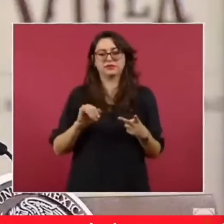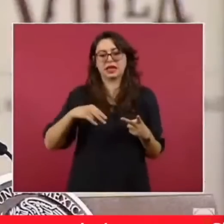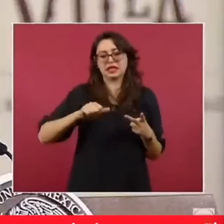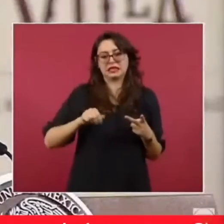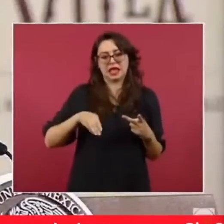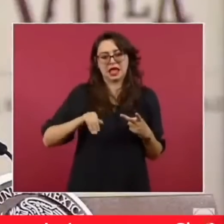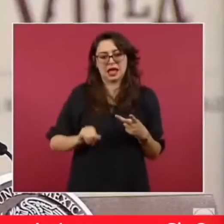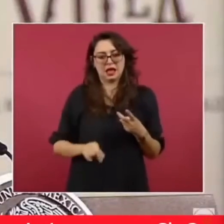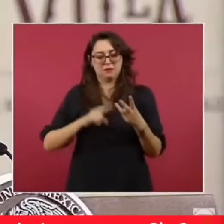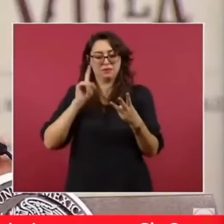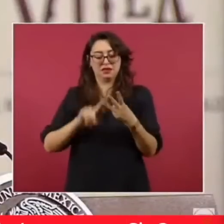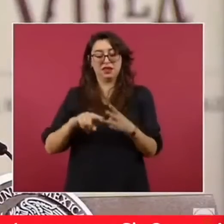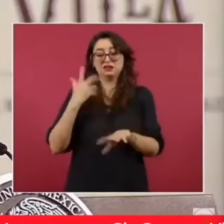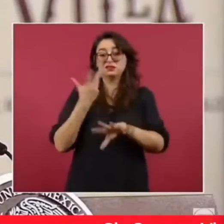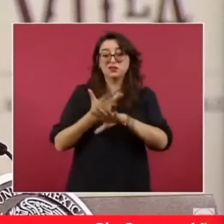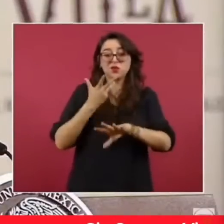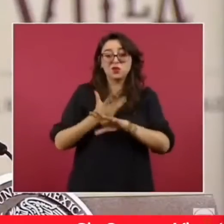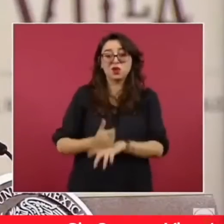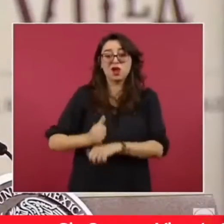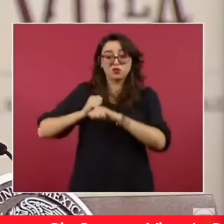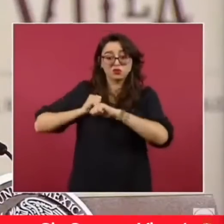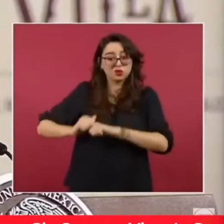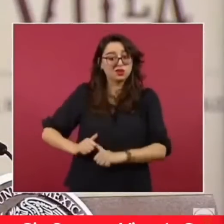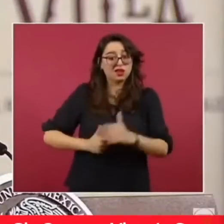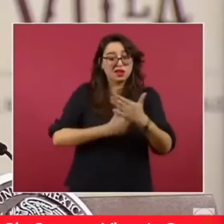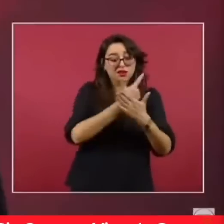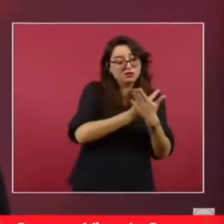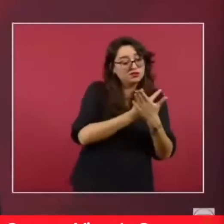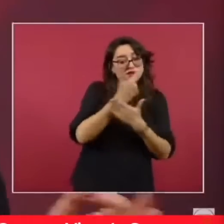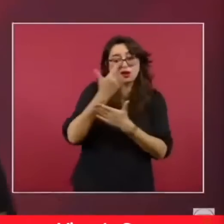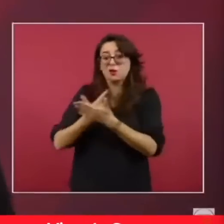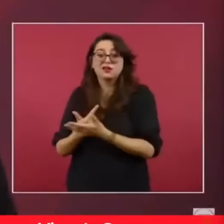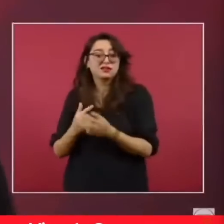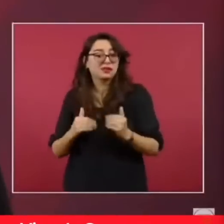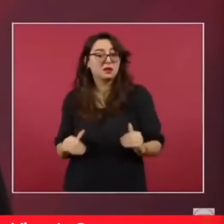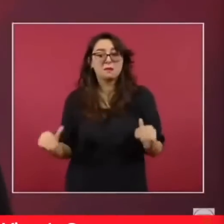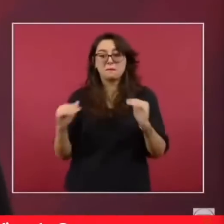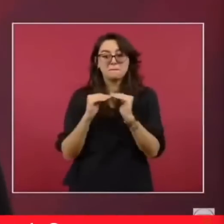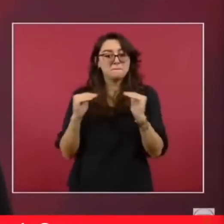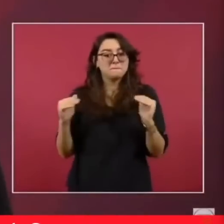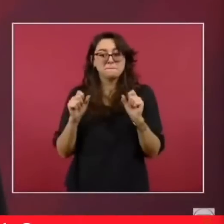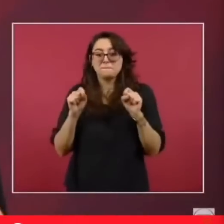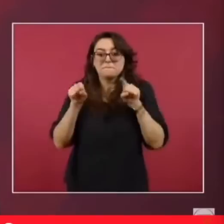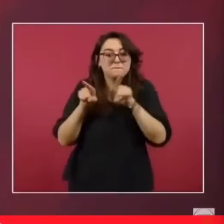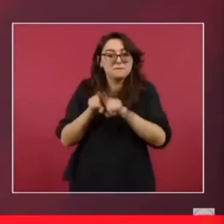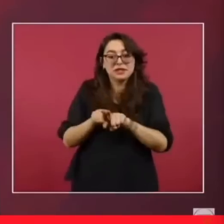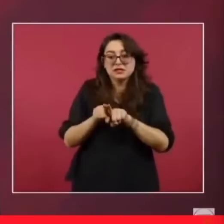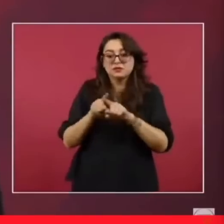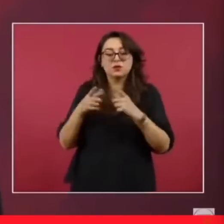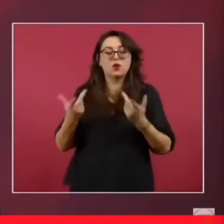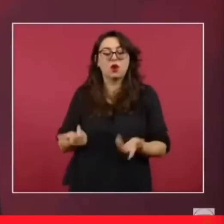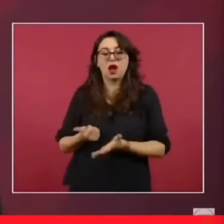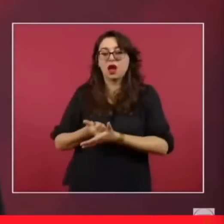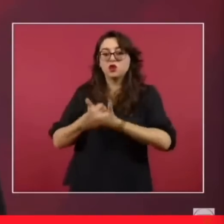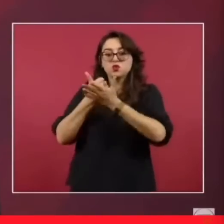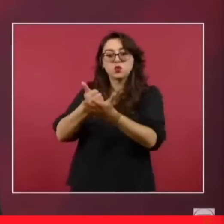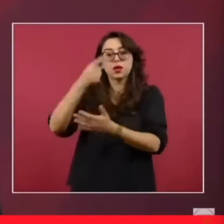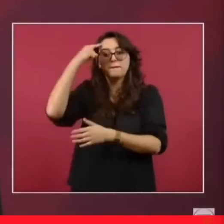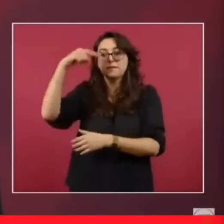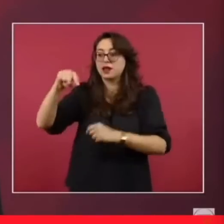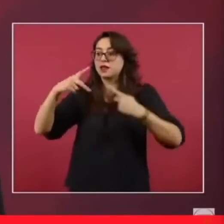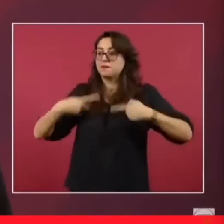autoridades estadounidenses, trabajan de manera conjunta para evitar los cruces masivos. Esto evita,